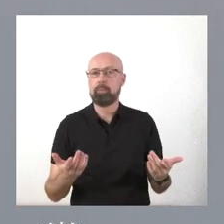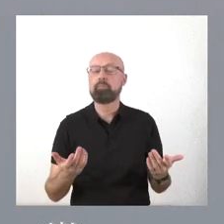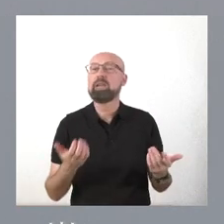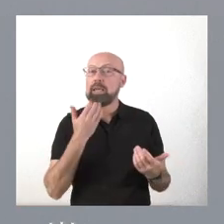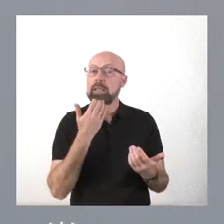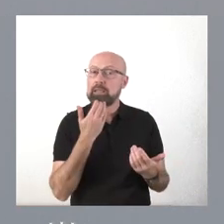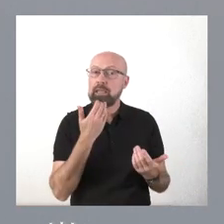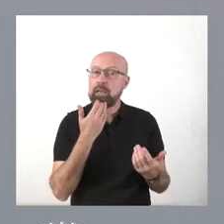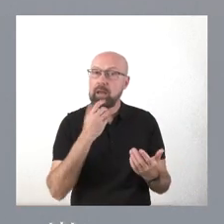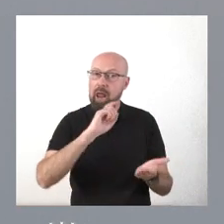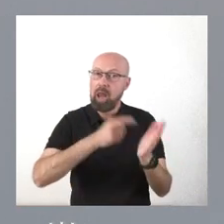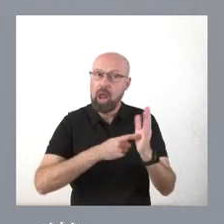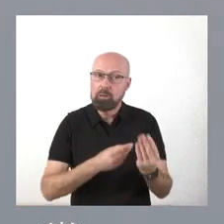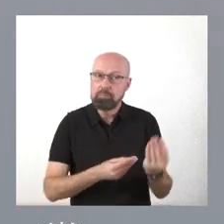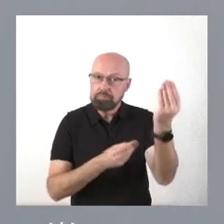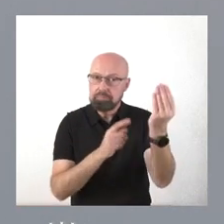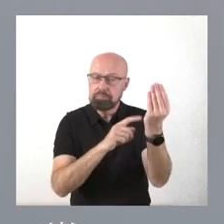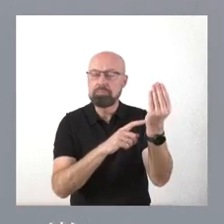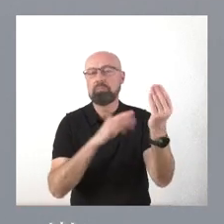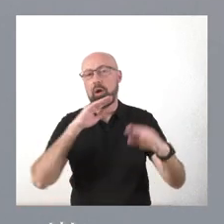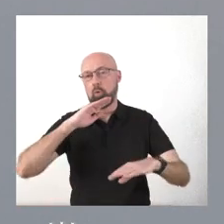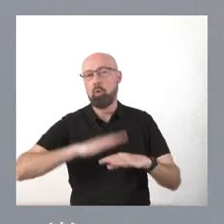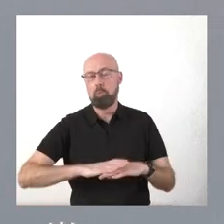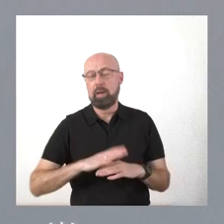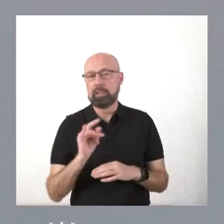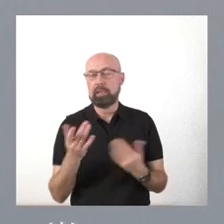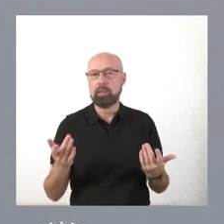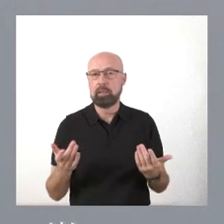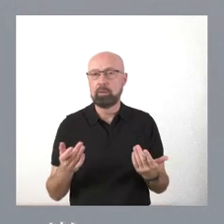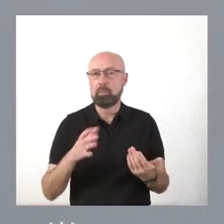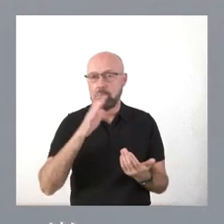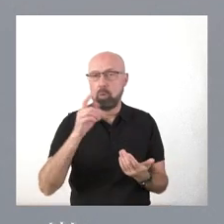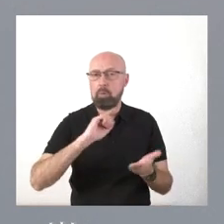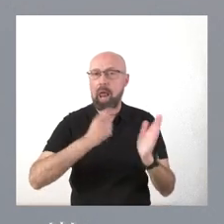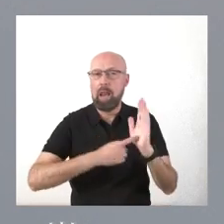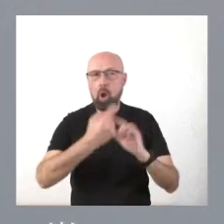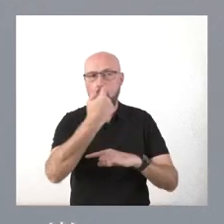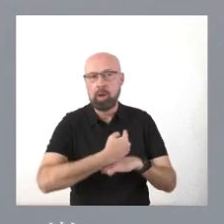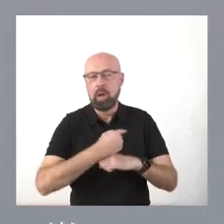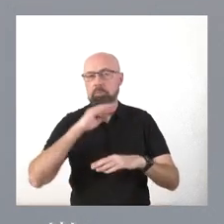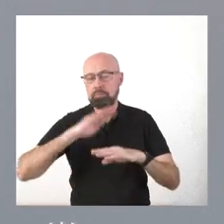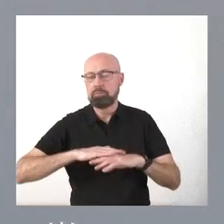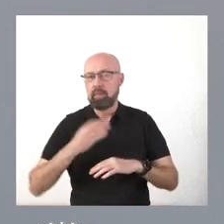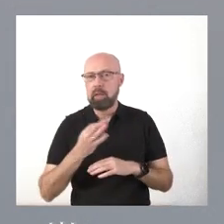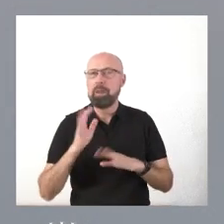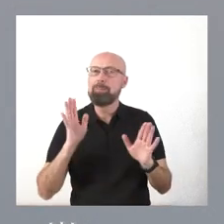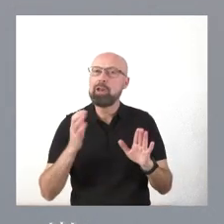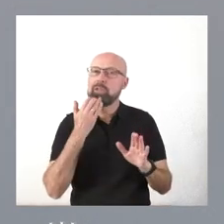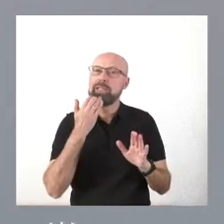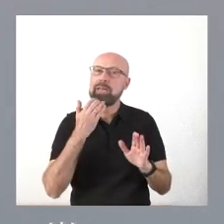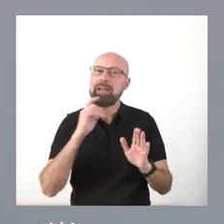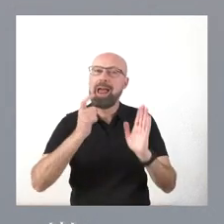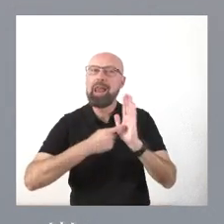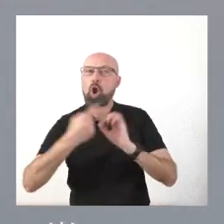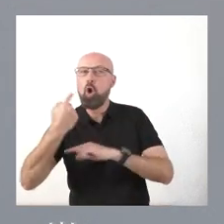y respetuosos en aquello que la ley determina que tengamos que hacer. Pero en el margen que tengamos, lo vamos a ejercer siempre en el